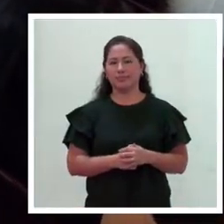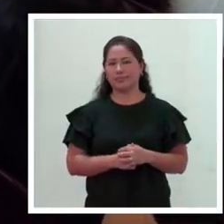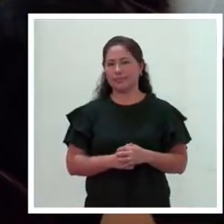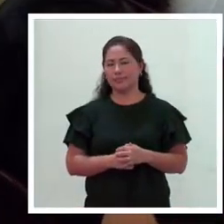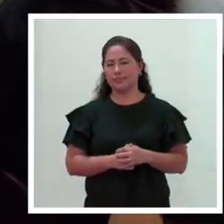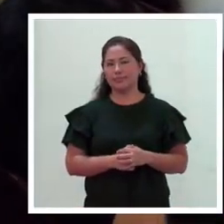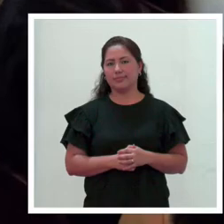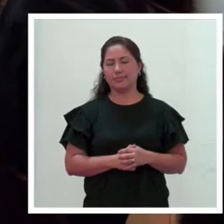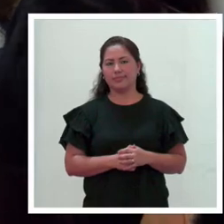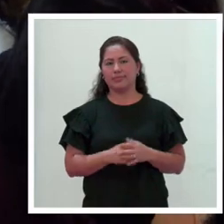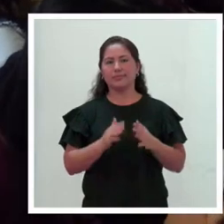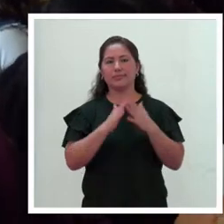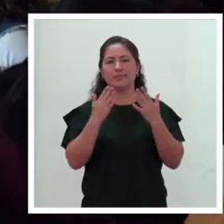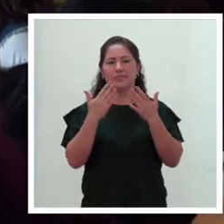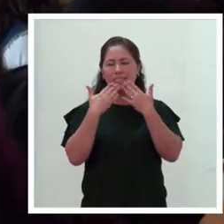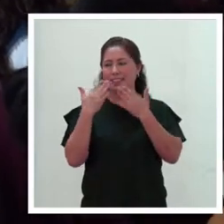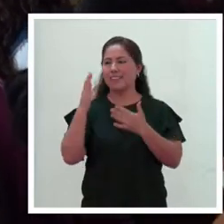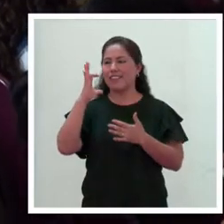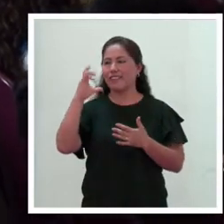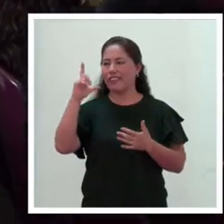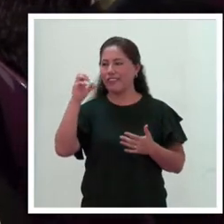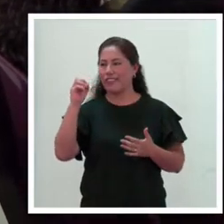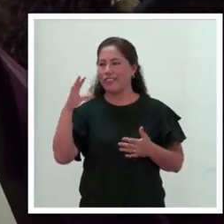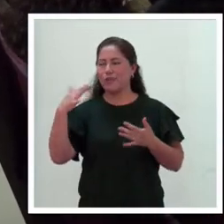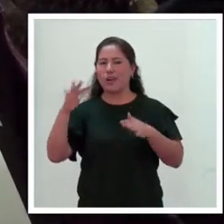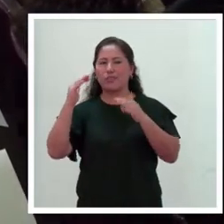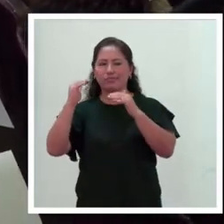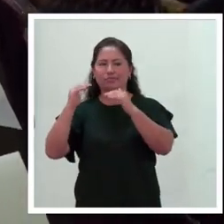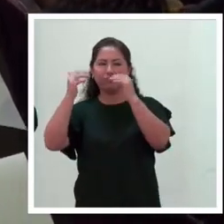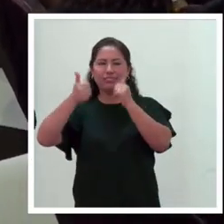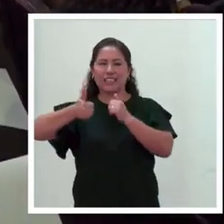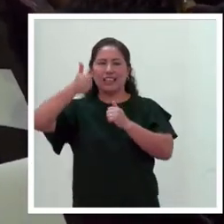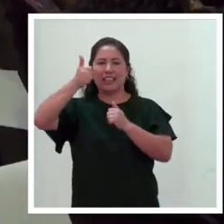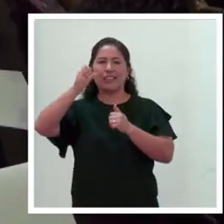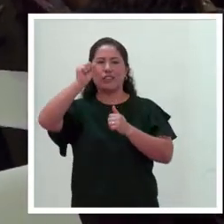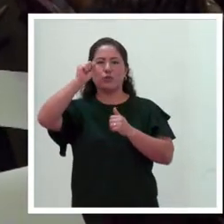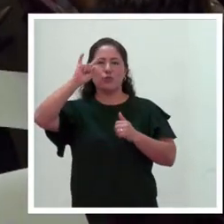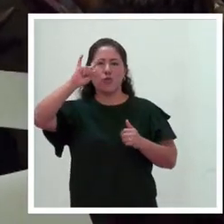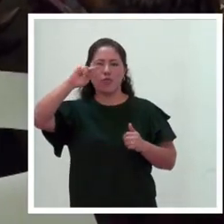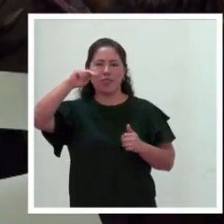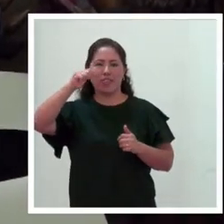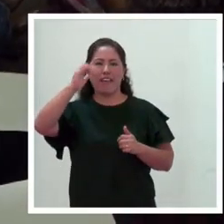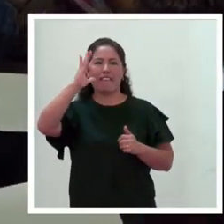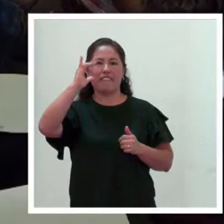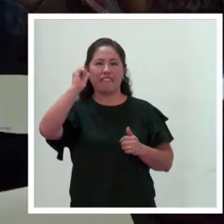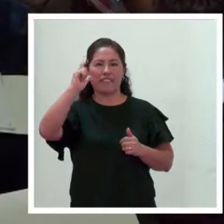Muchas gracias a la doctora Flor Cruz Rodríguez, superintendente nacional de la ZUNAFIL.